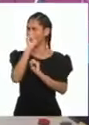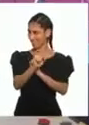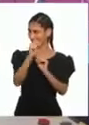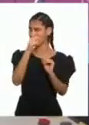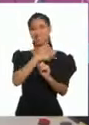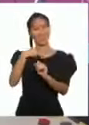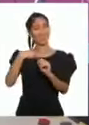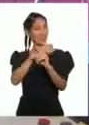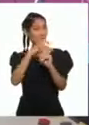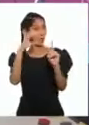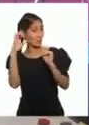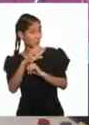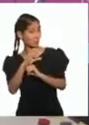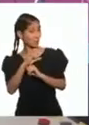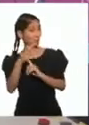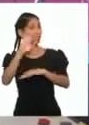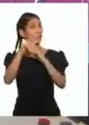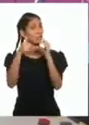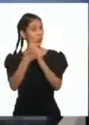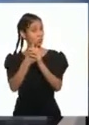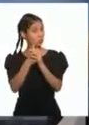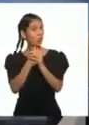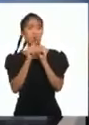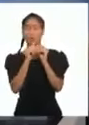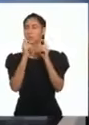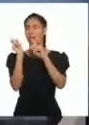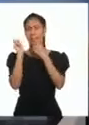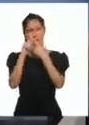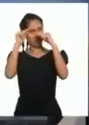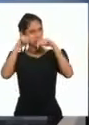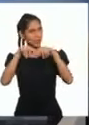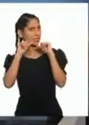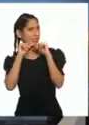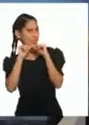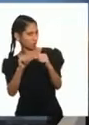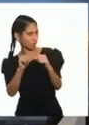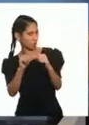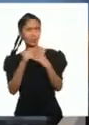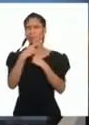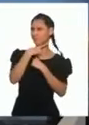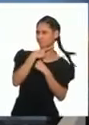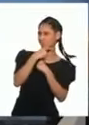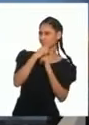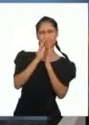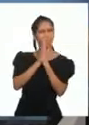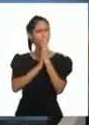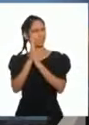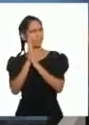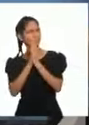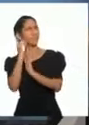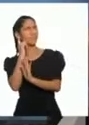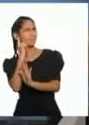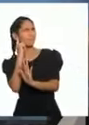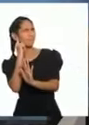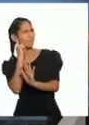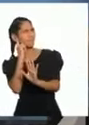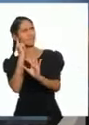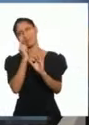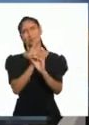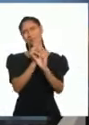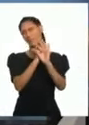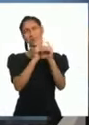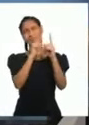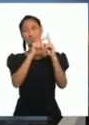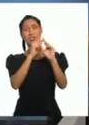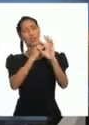que debe conservarse viva. Me ha gustado mucho escuchar la música de Don Catalino